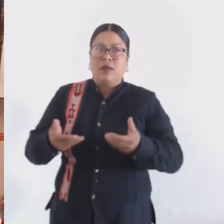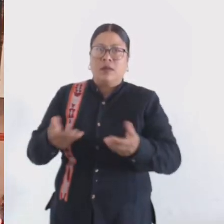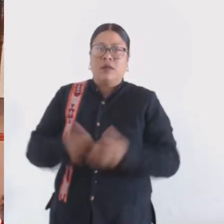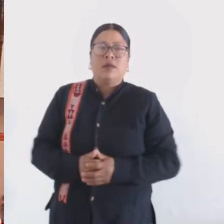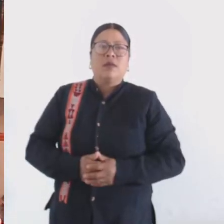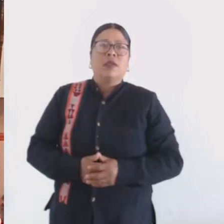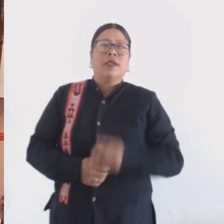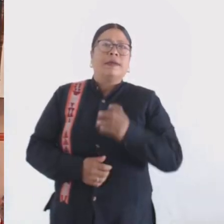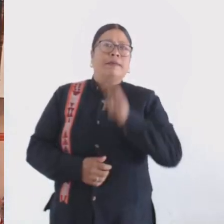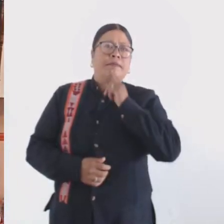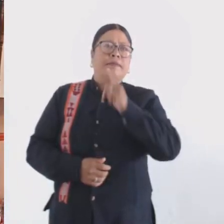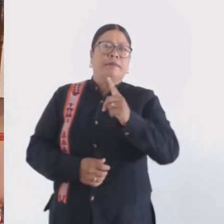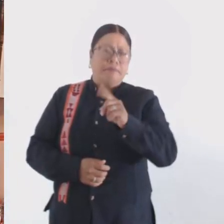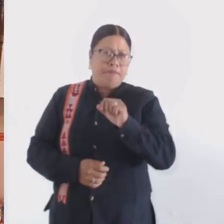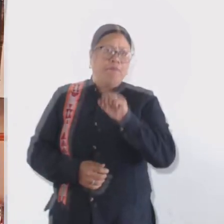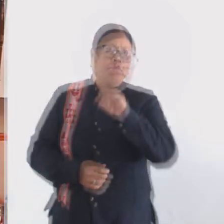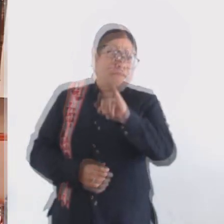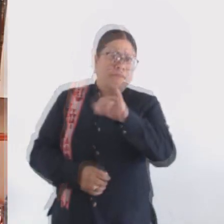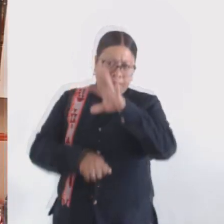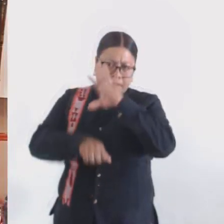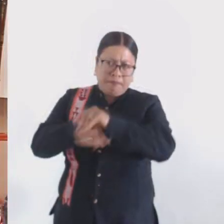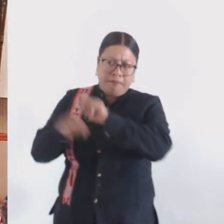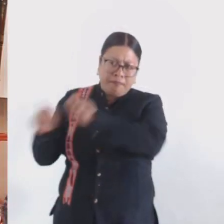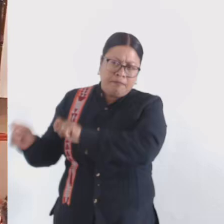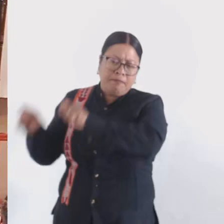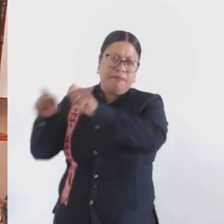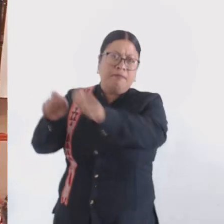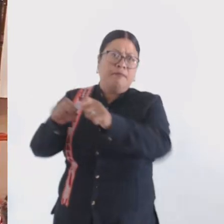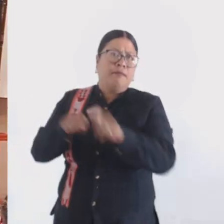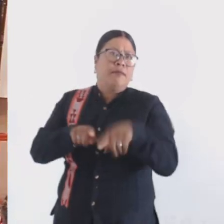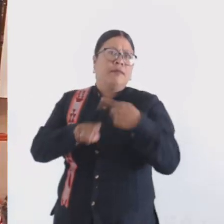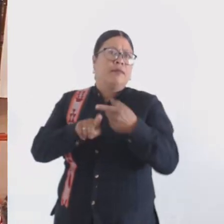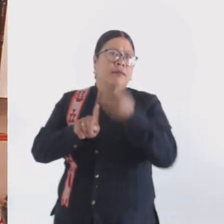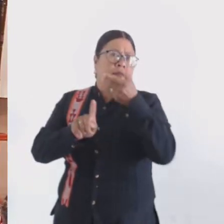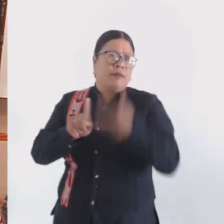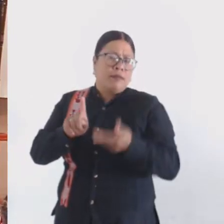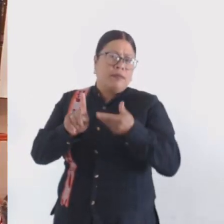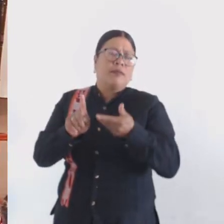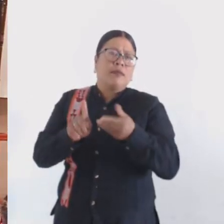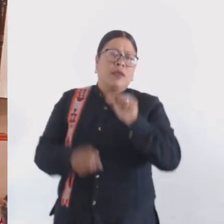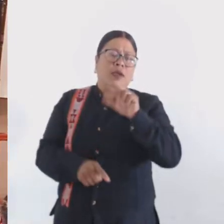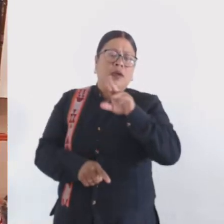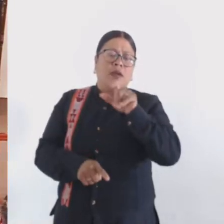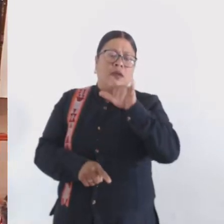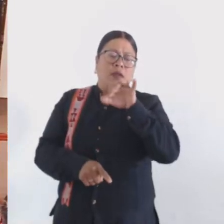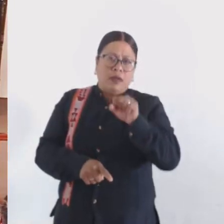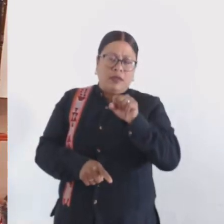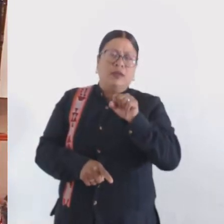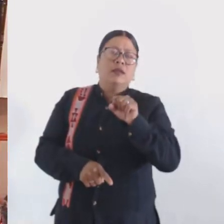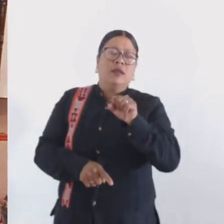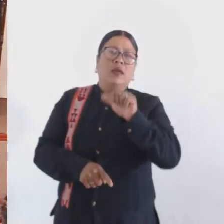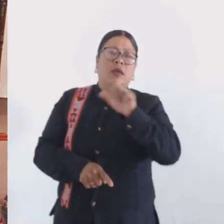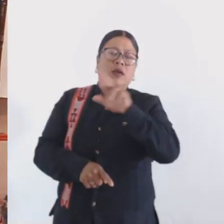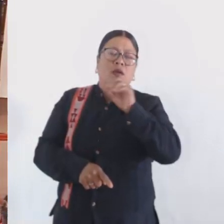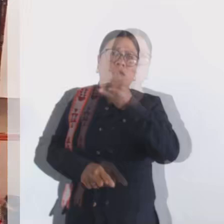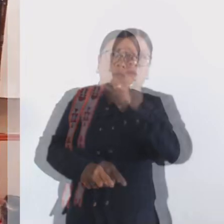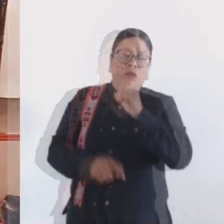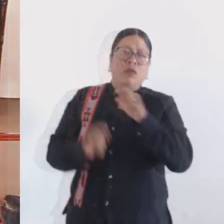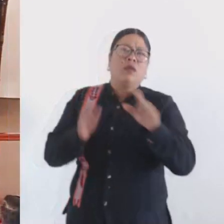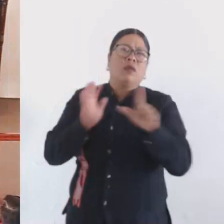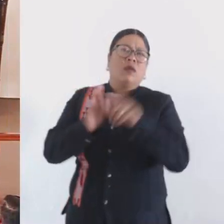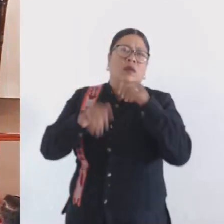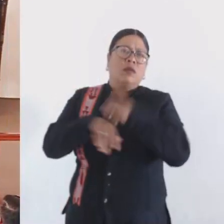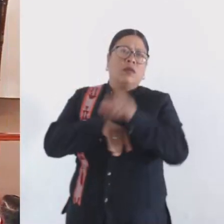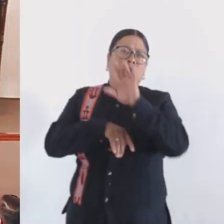Pública, mediante el que se determina autorizar la sucesión de derechos a favor de la ciudadana Arelis Arroyo Rodríguez, respecto del puesto